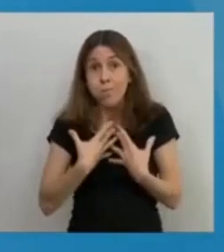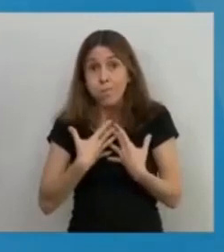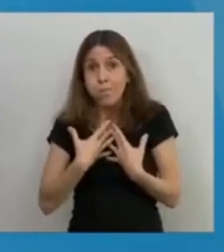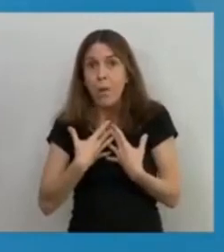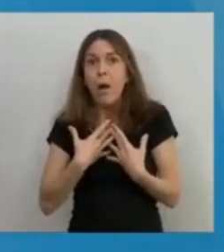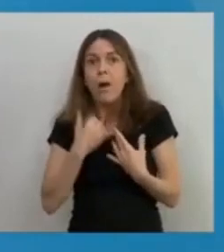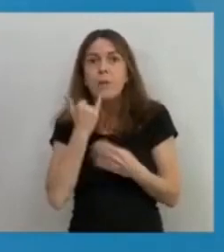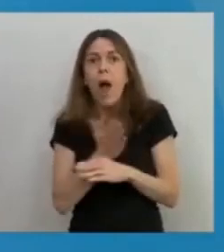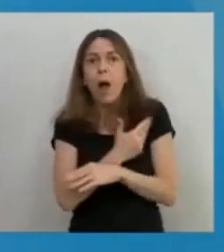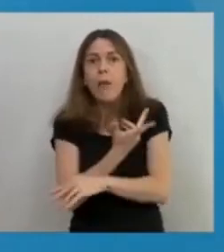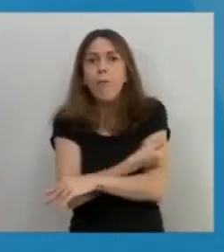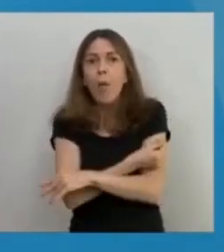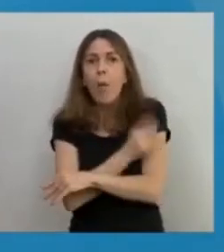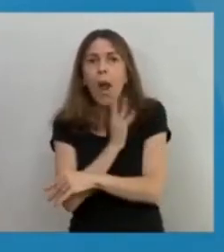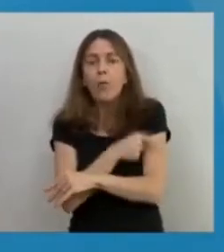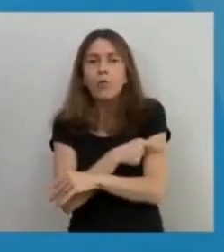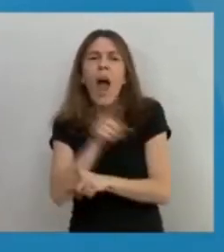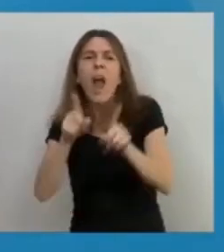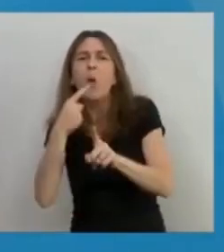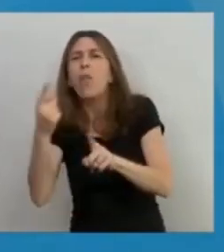a esa vacuna que algunos llamaban veneno